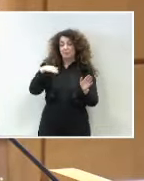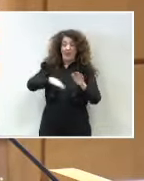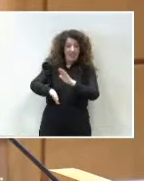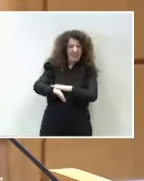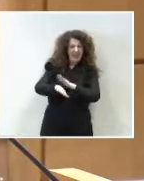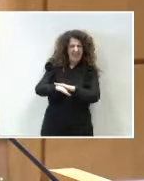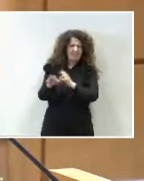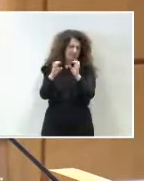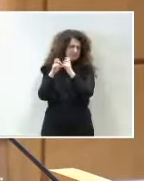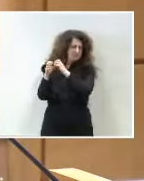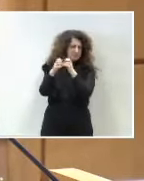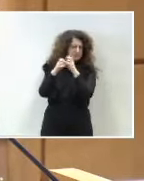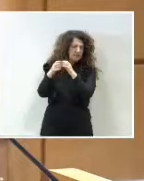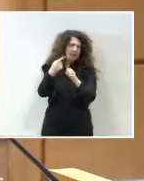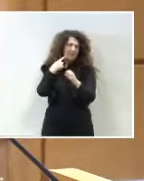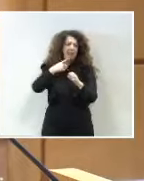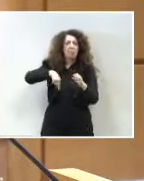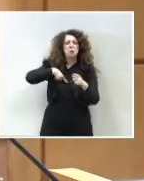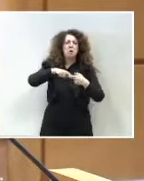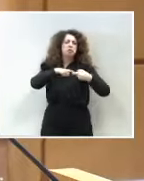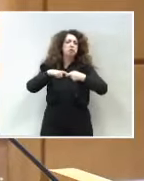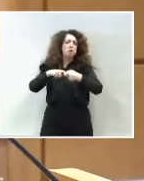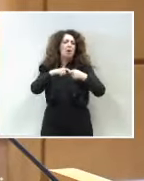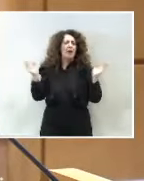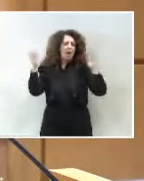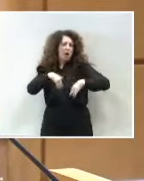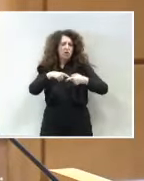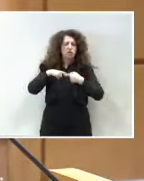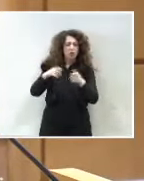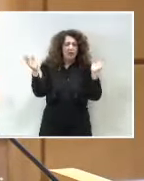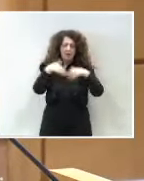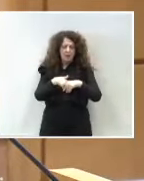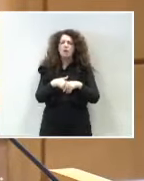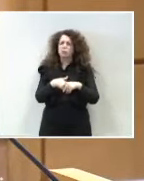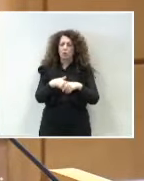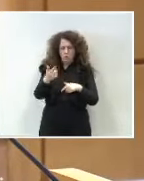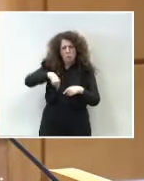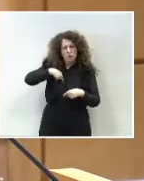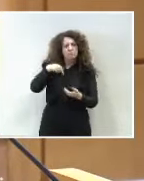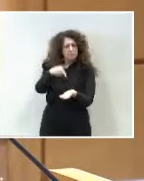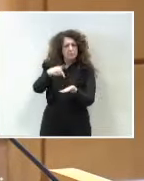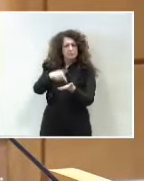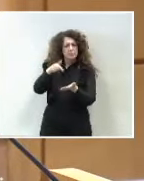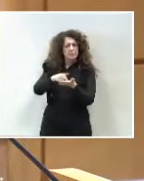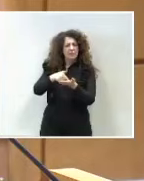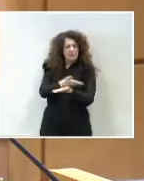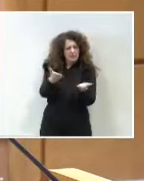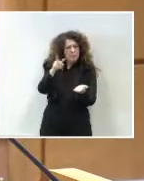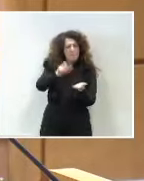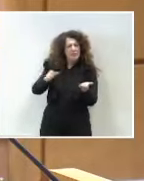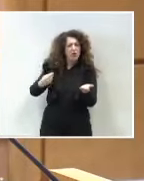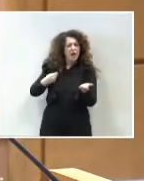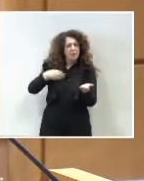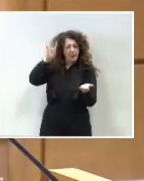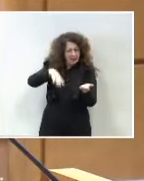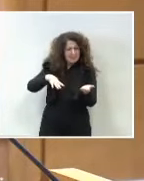murmuran y nos tildan de insolidarios, cuando lo que hacemos es reclamar la igualdad de trato hacia los catalanes, porque las